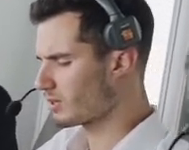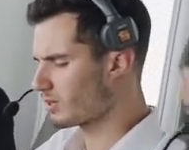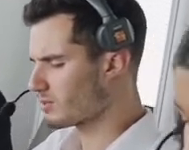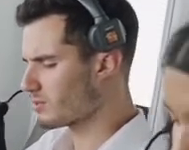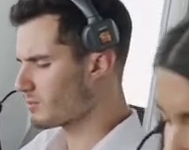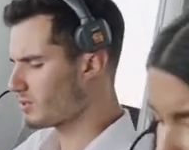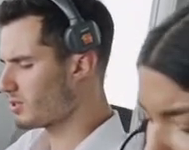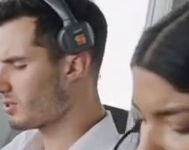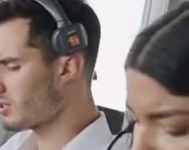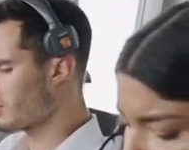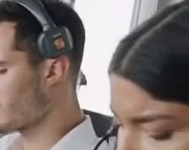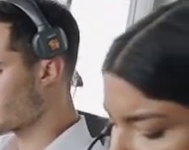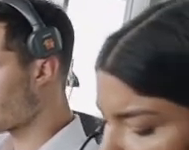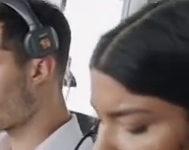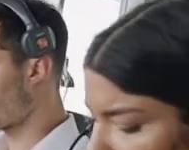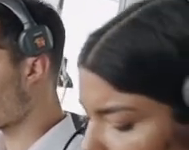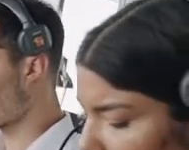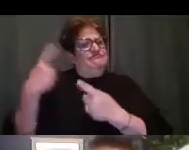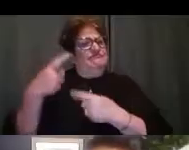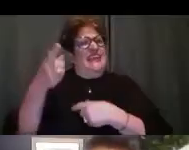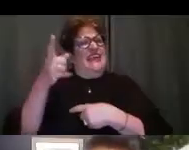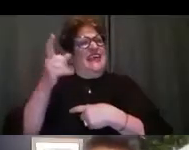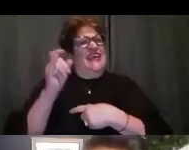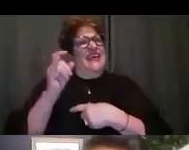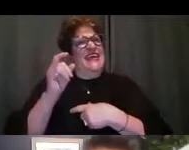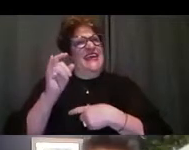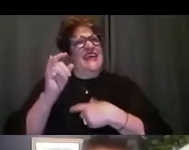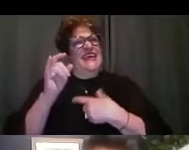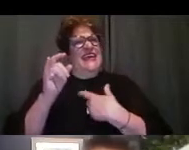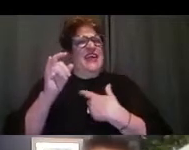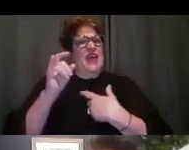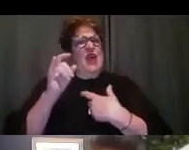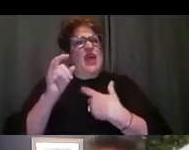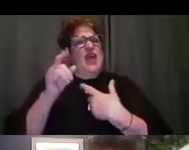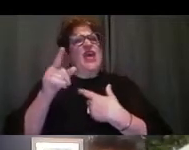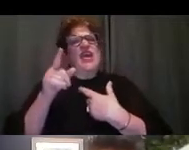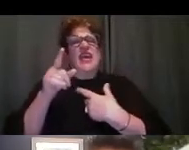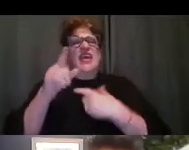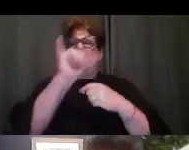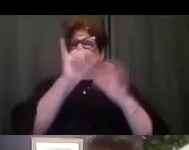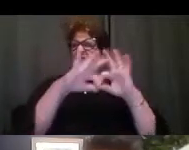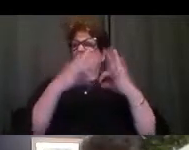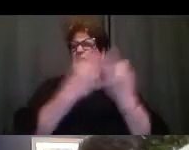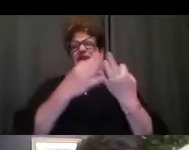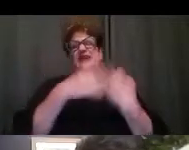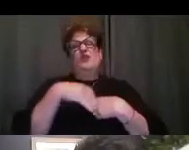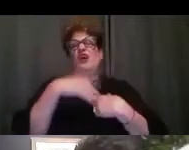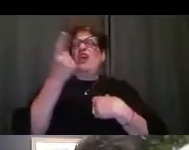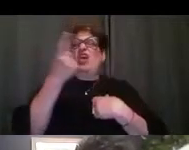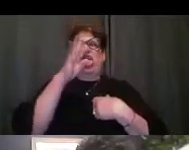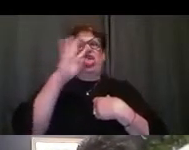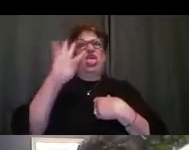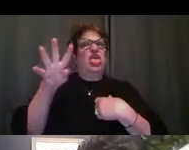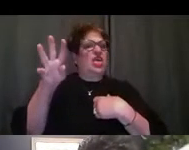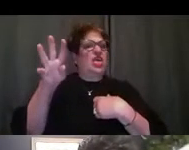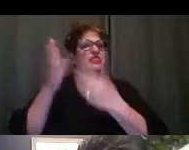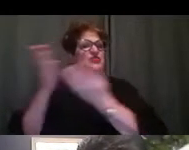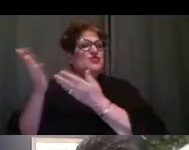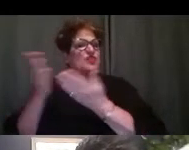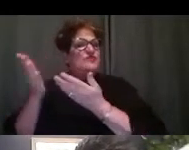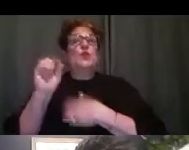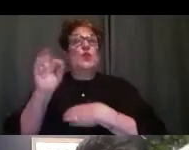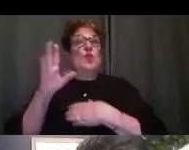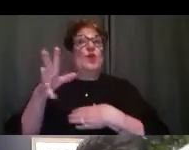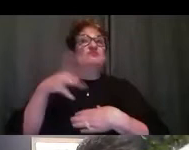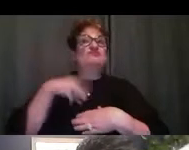o lingüístico. En Maneros, eso fue la razón que ellos tomaban la decisión si ellos